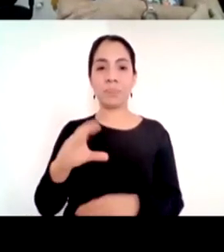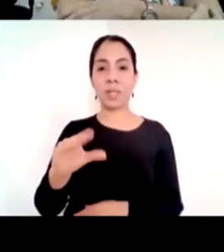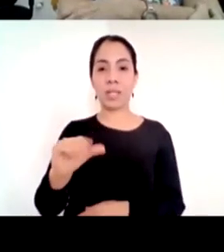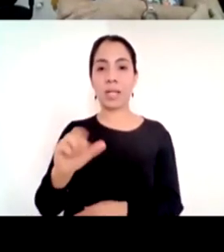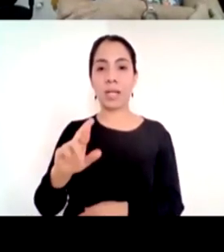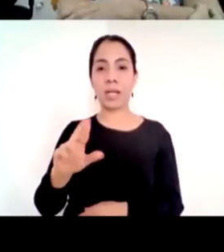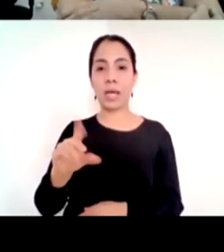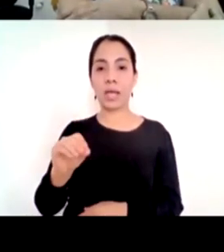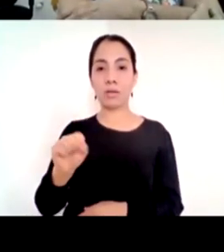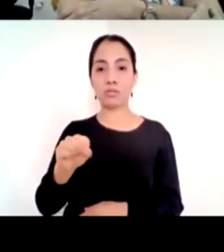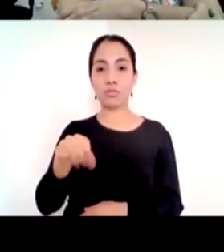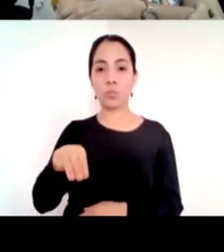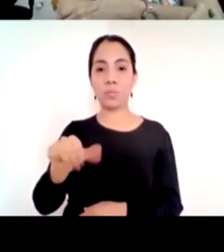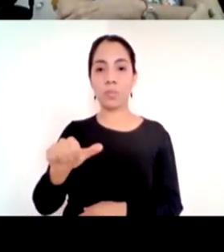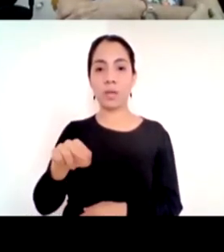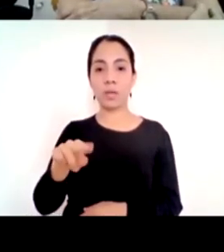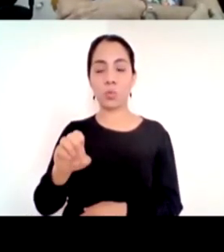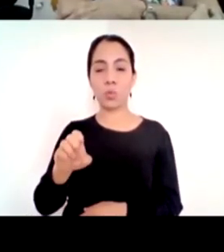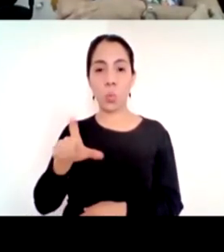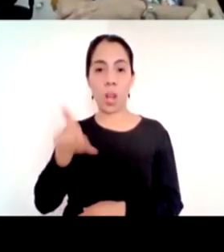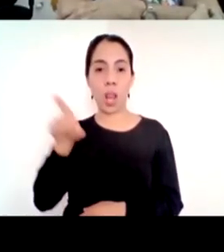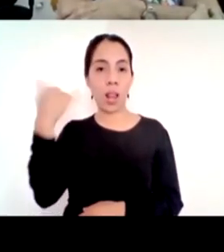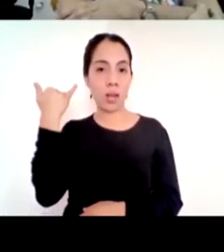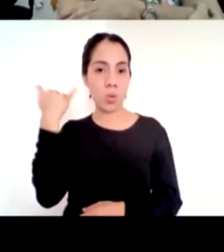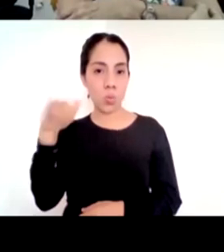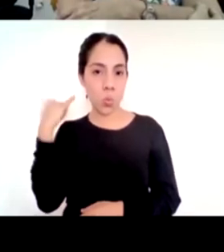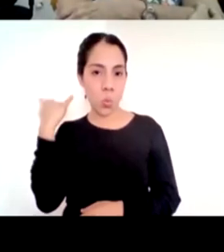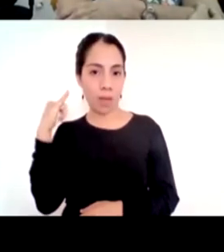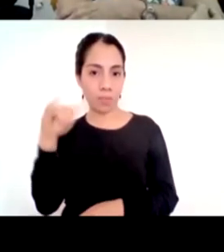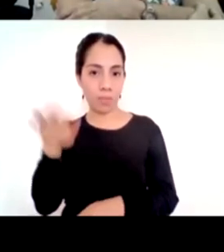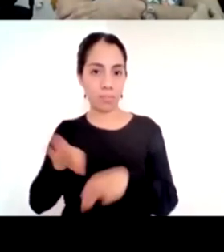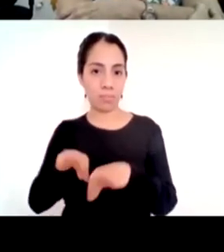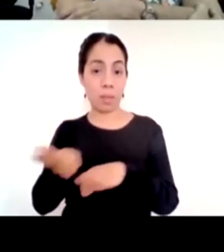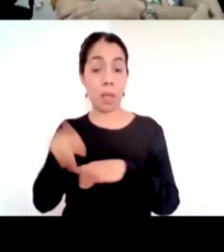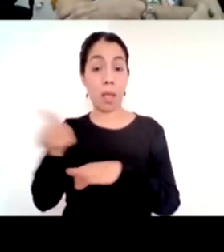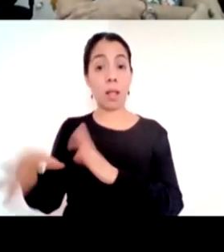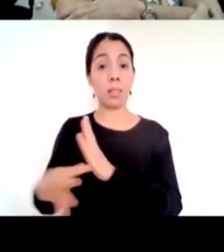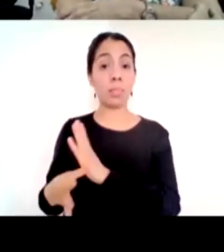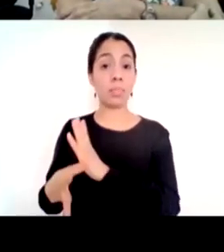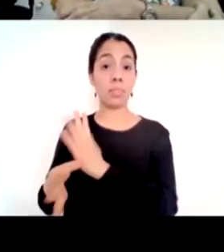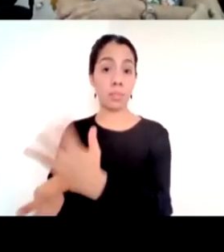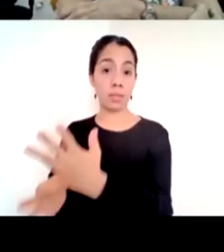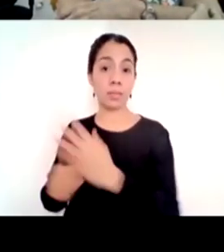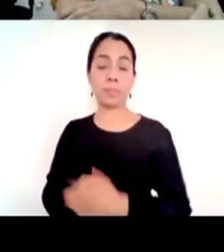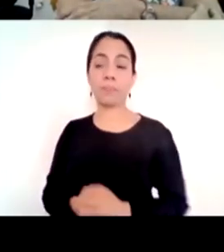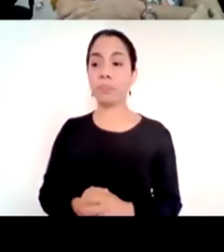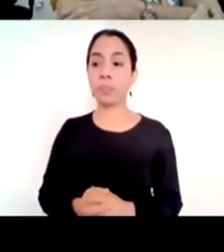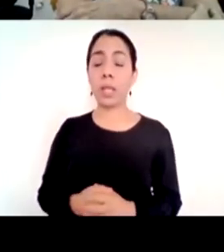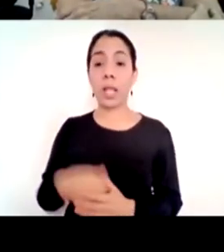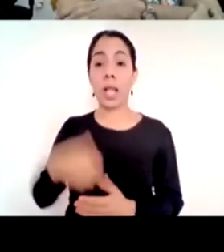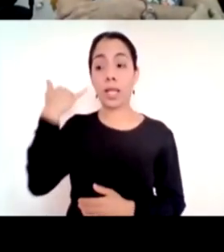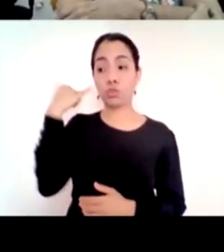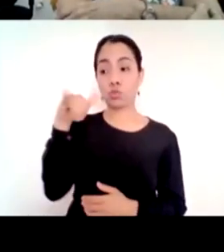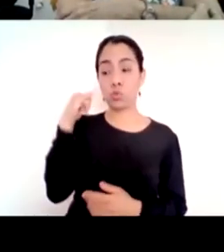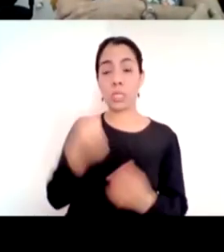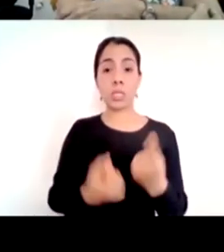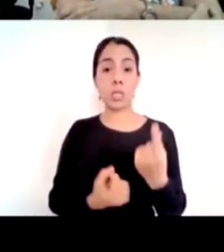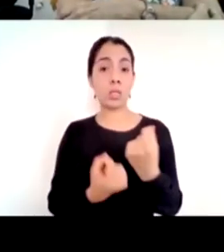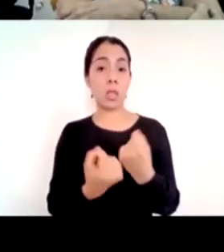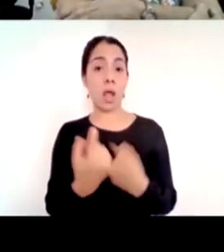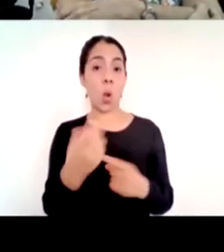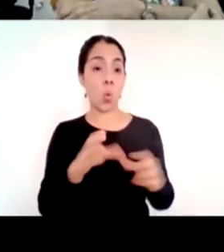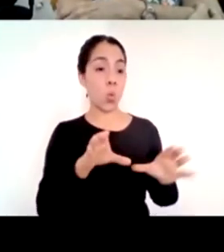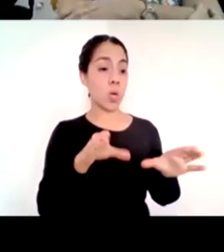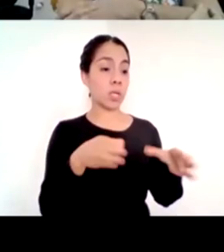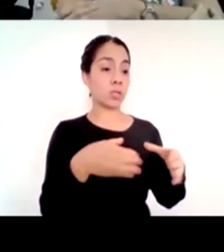Yucatán está diciendo en Yucatán las comunidades apartadas los